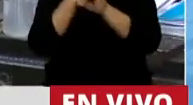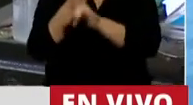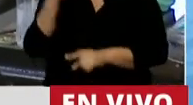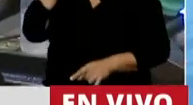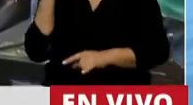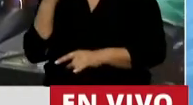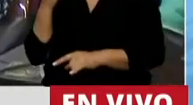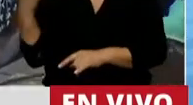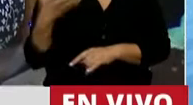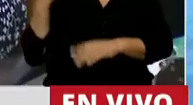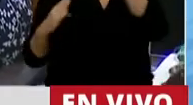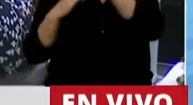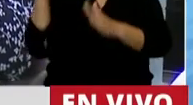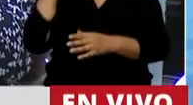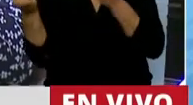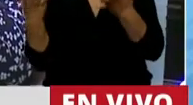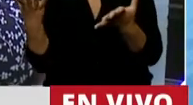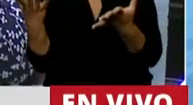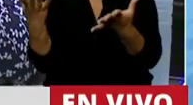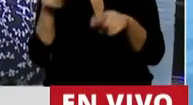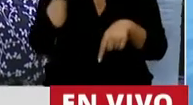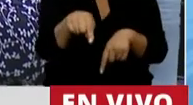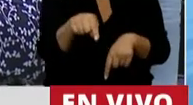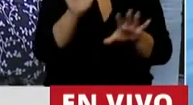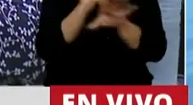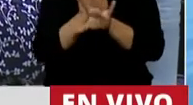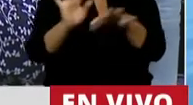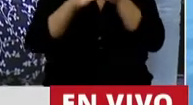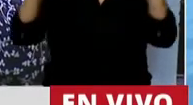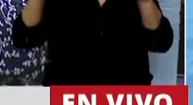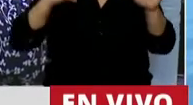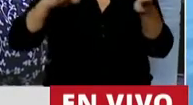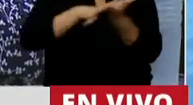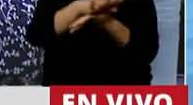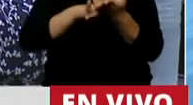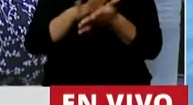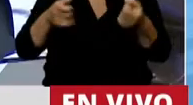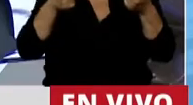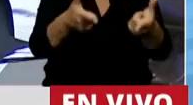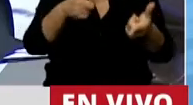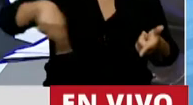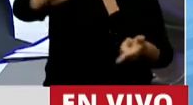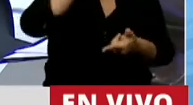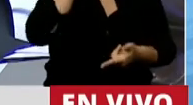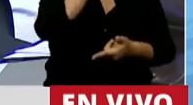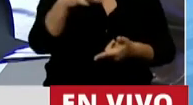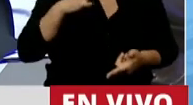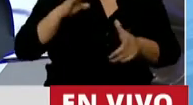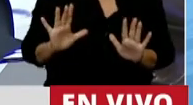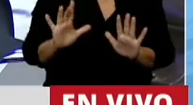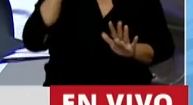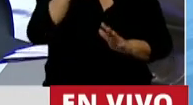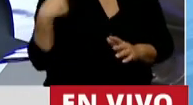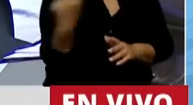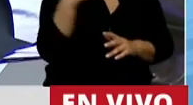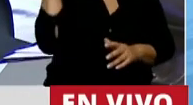Bueno, esto tiene que ver con las deudas que tiene la democracia con todas nosotras. Ya voy redondeando, Presidente. Porque se trata de